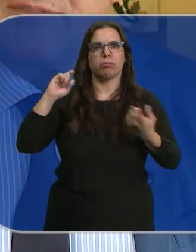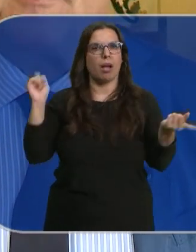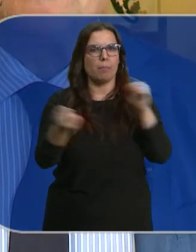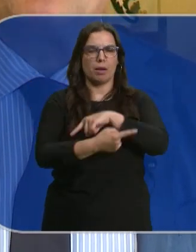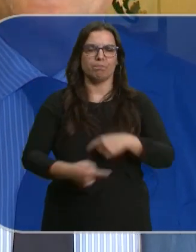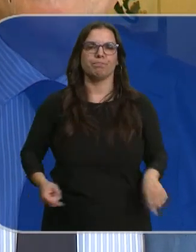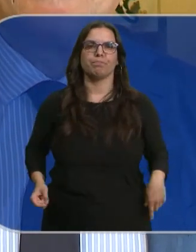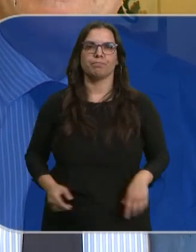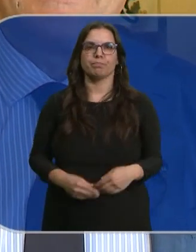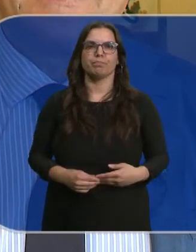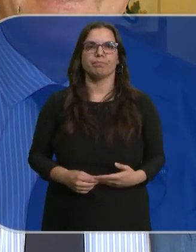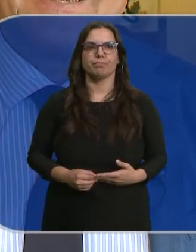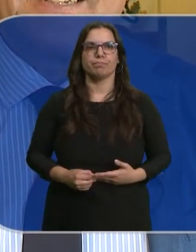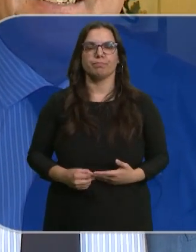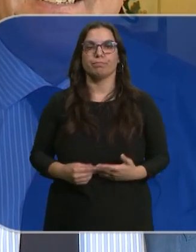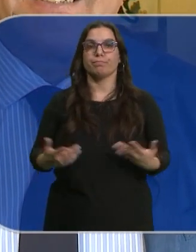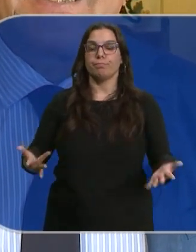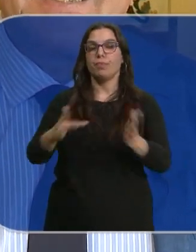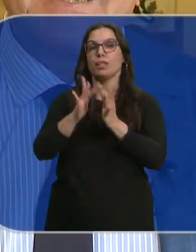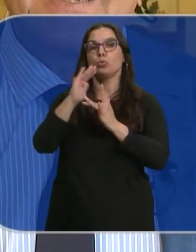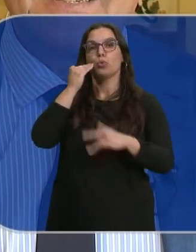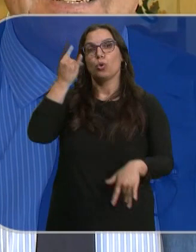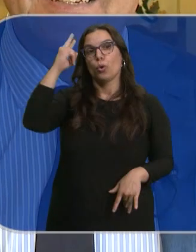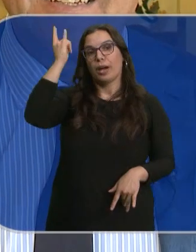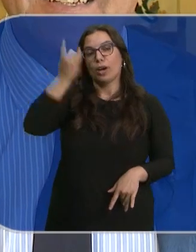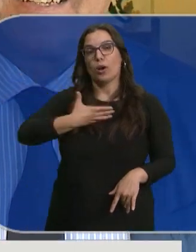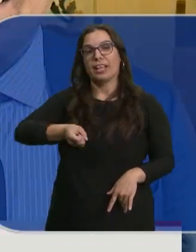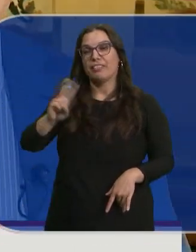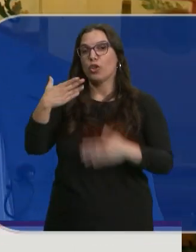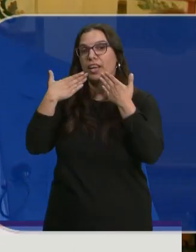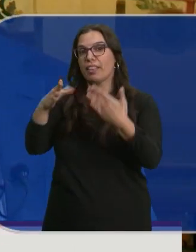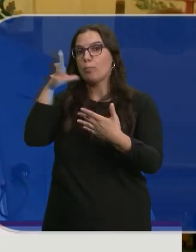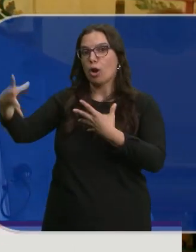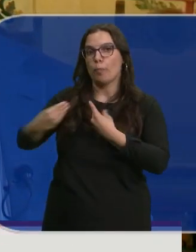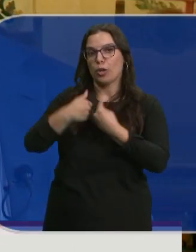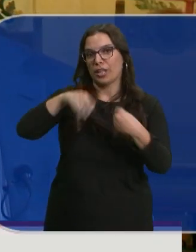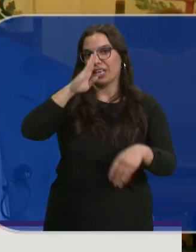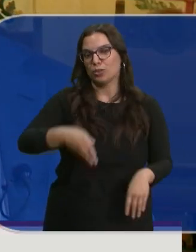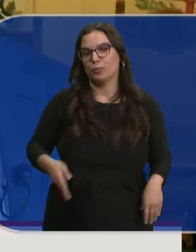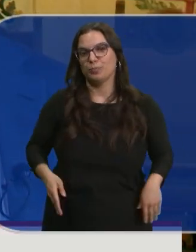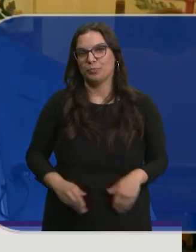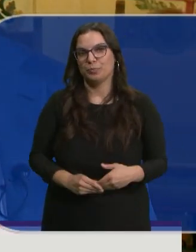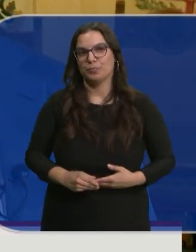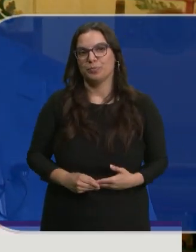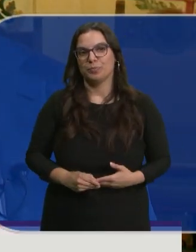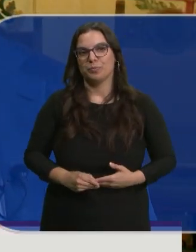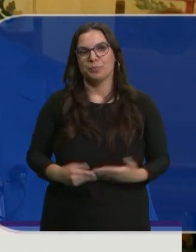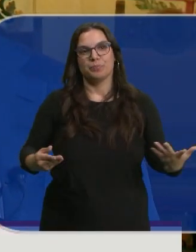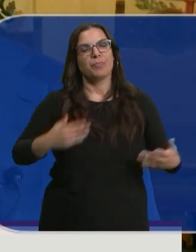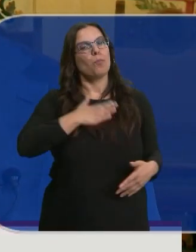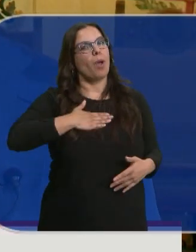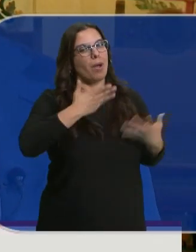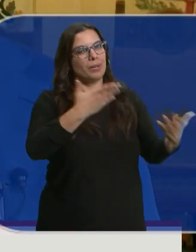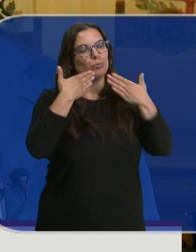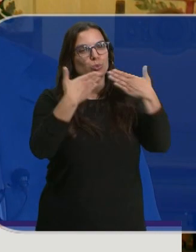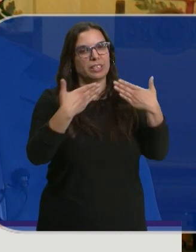cambiarla en definitiva. Jesús Julio Carnero, alcalde de Valladolid, muchas gracias por habernos acompañado en directo. Son ustedes